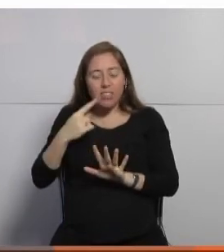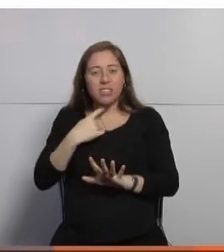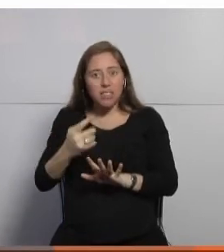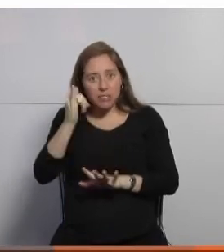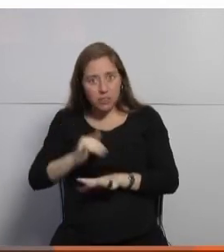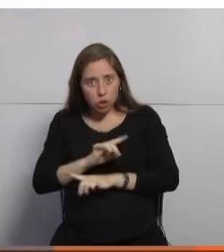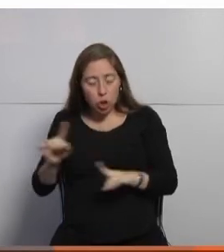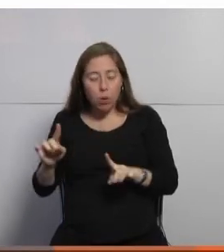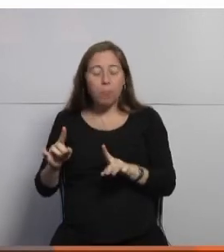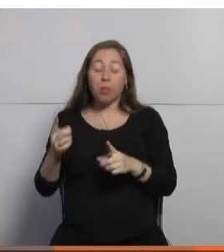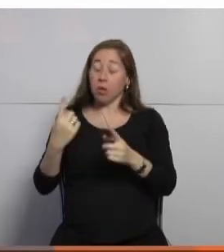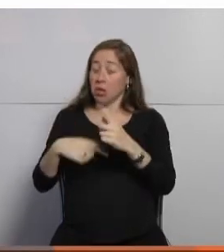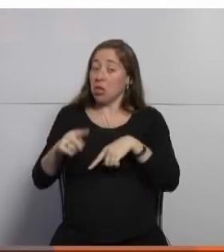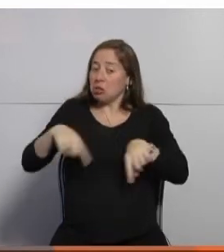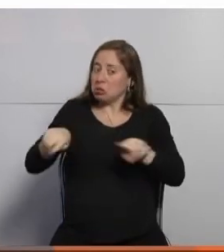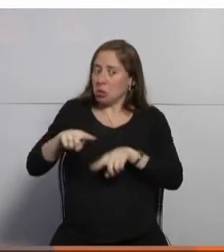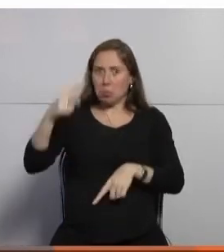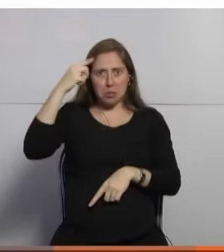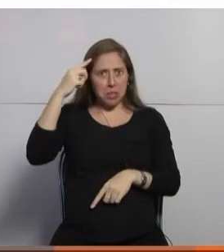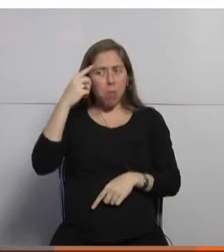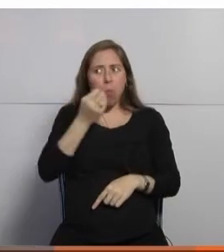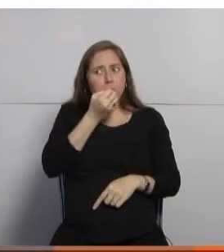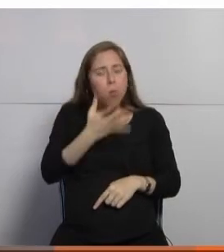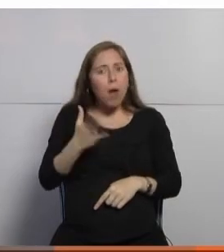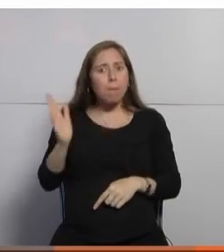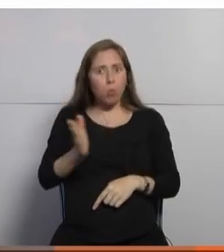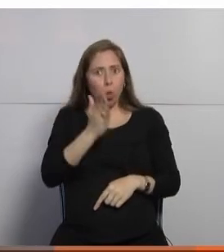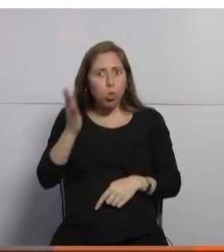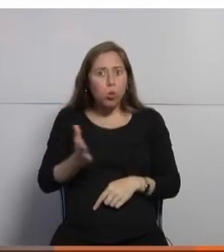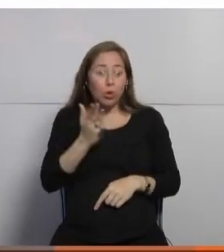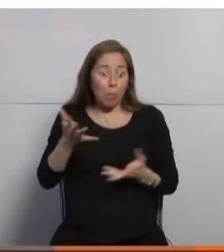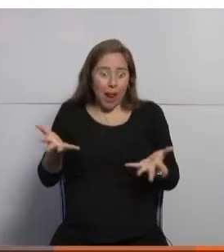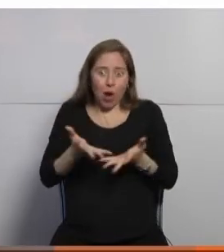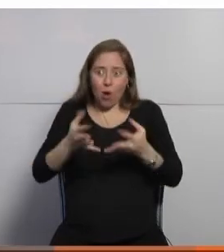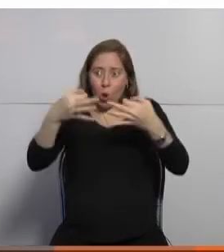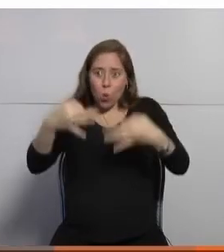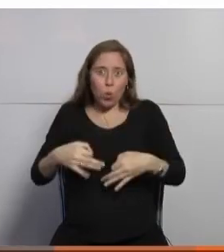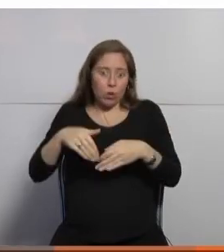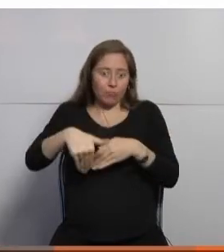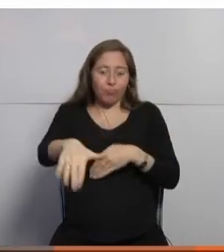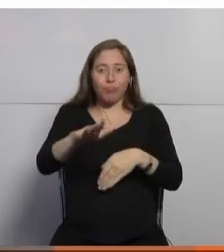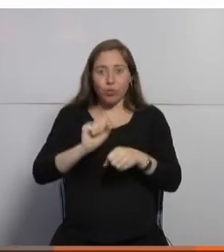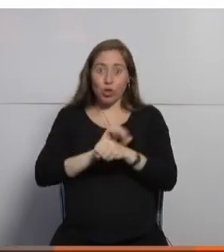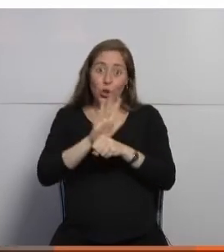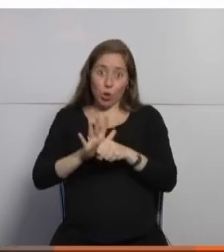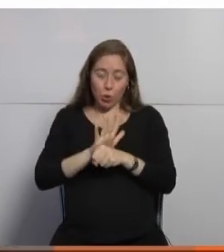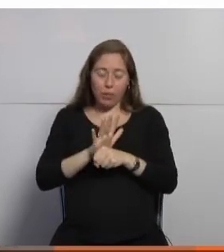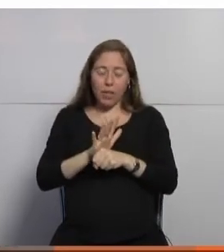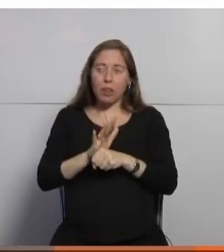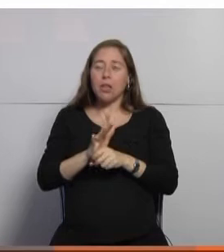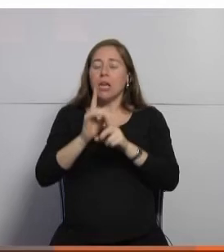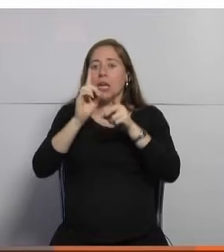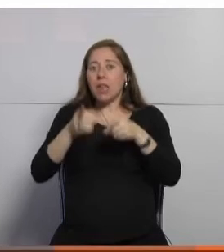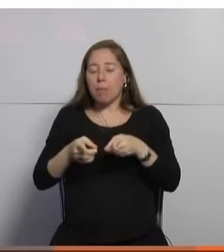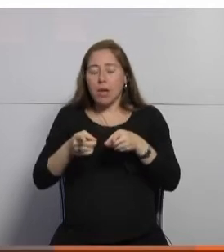y creemos que es un muy buen producto para los tiempos que vivimos digamos y enfocado